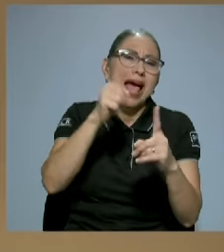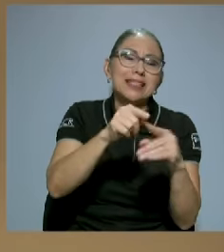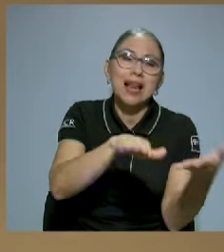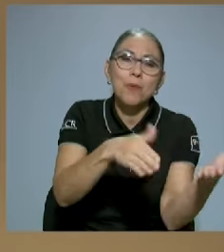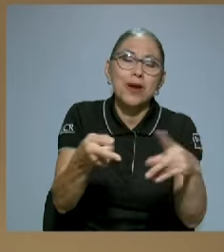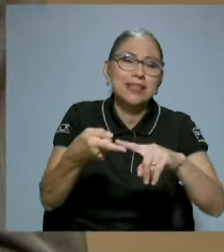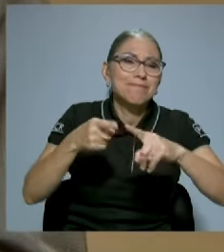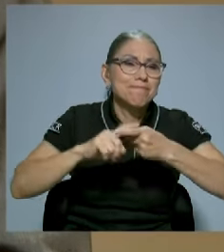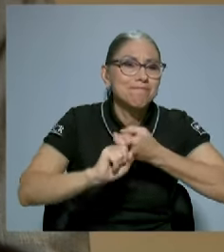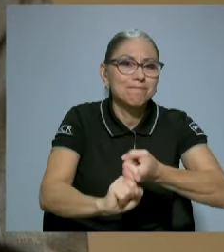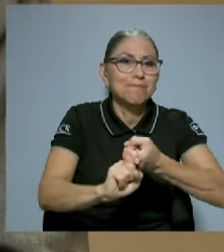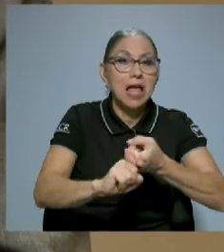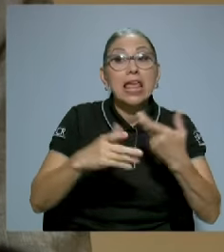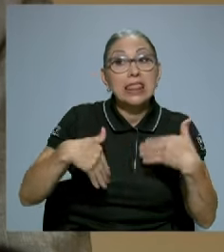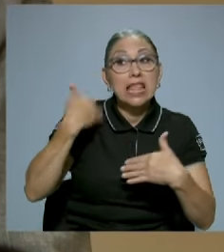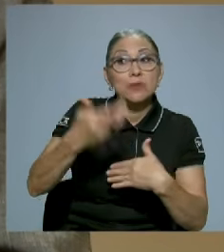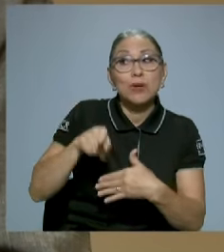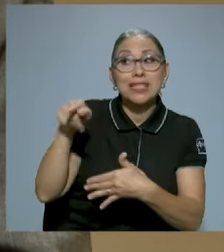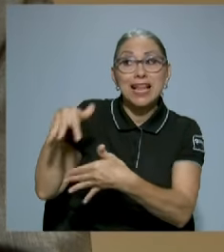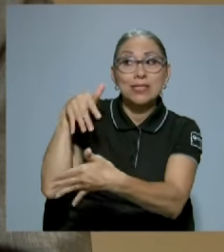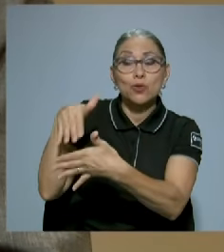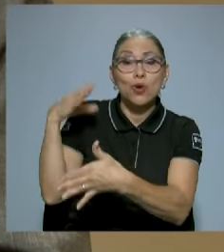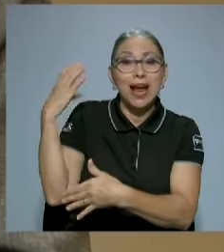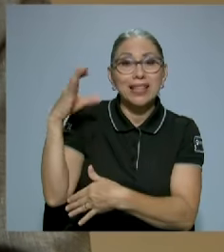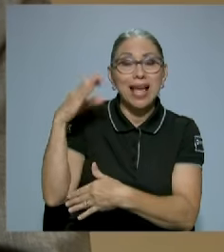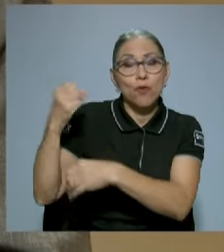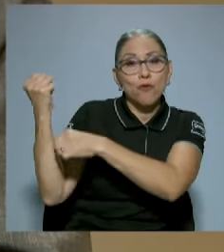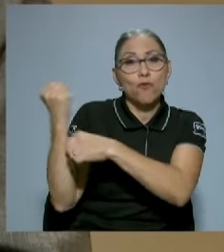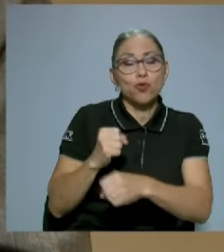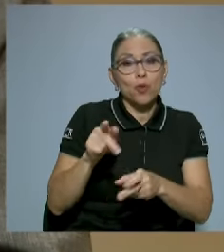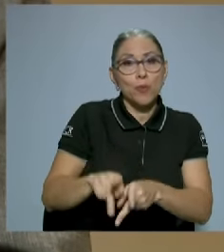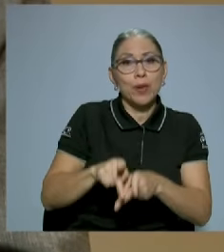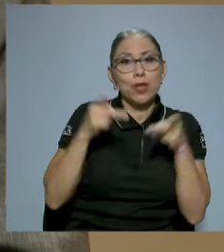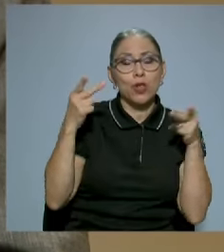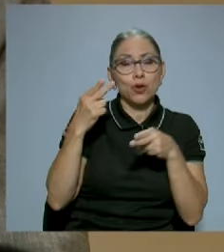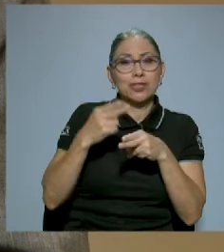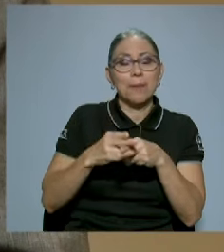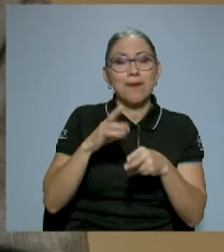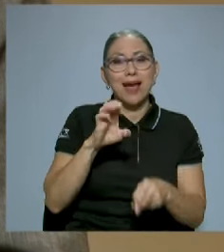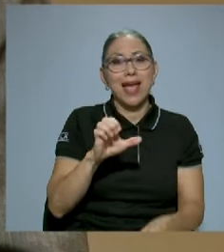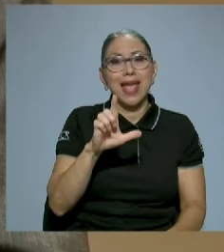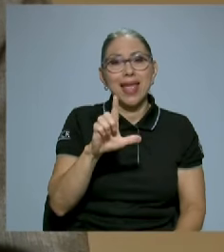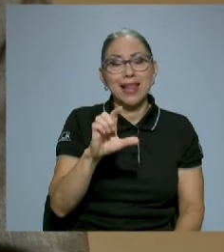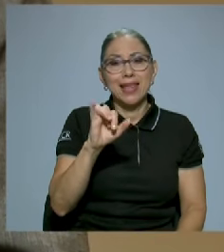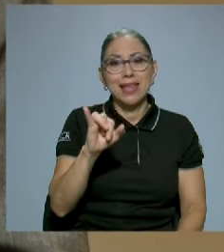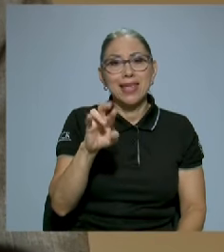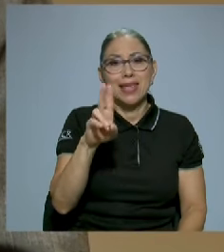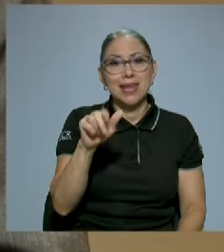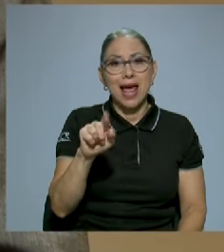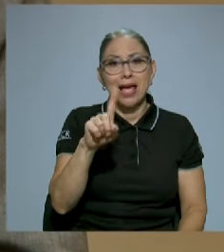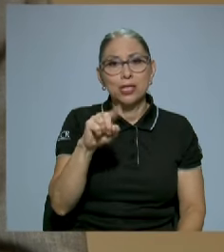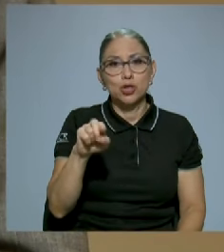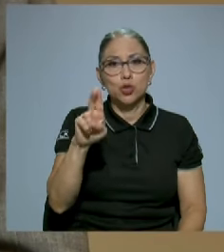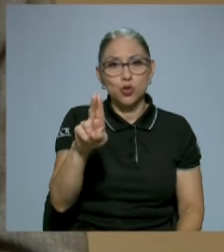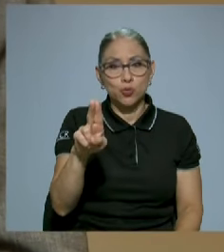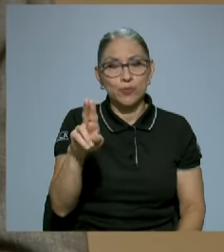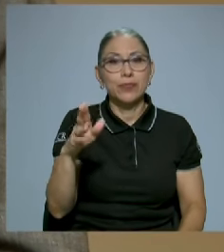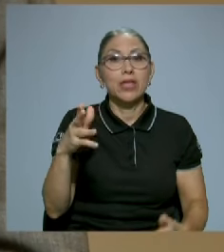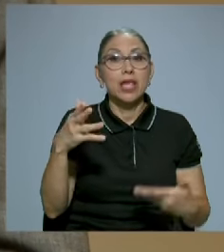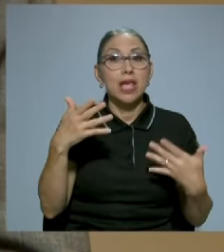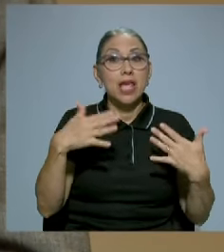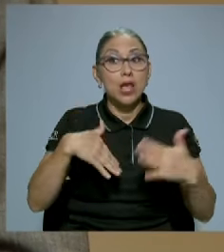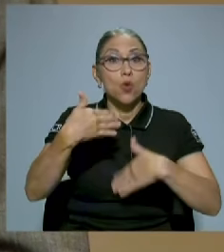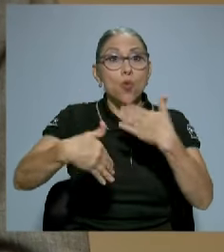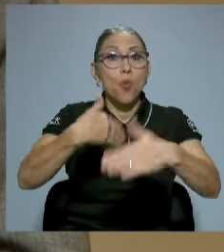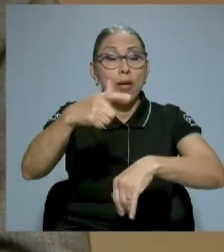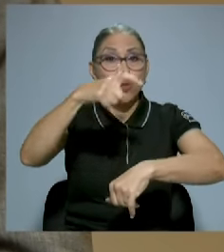hizo estudios en Cartago, fundó un periódico que se llamaba El Itazú, y cuando vino la quiebra